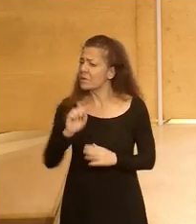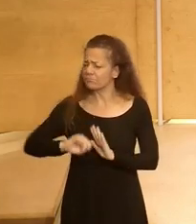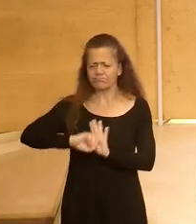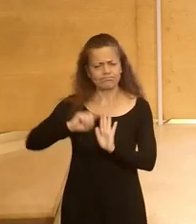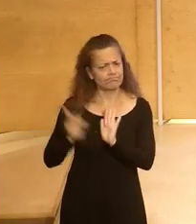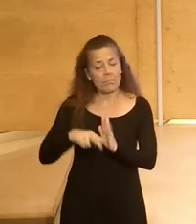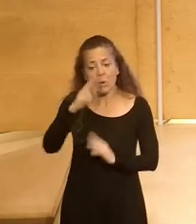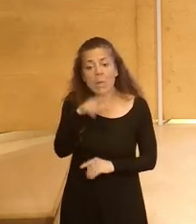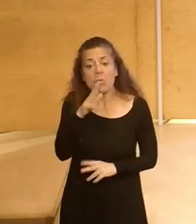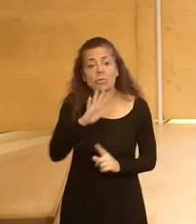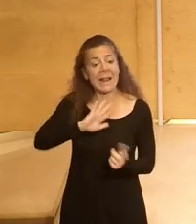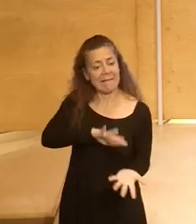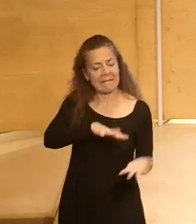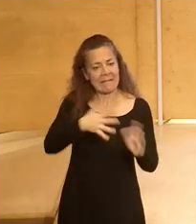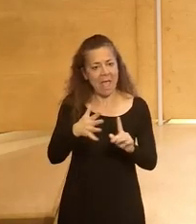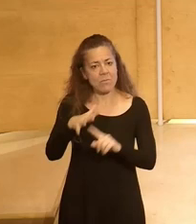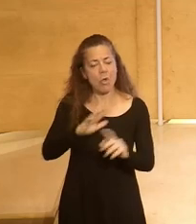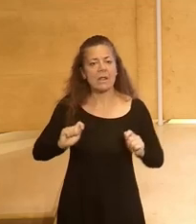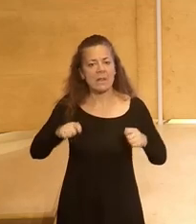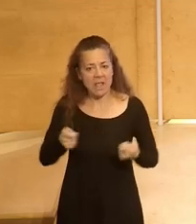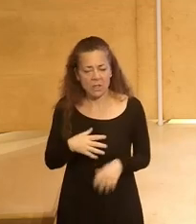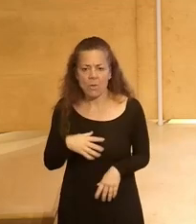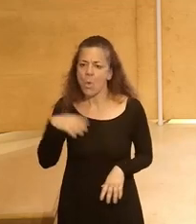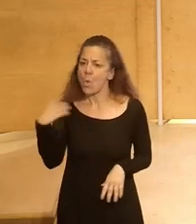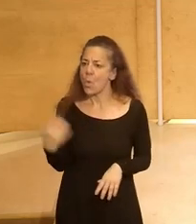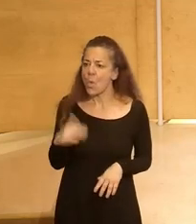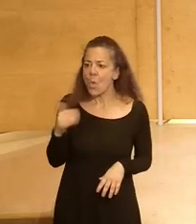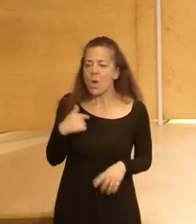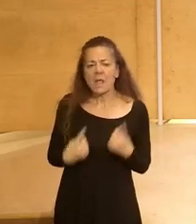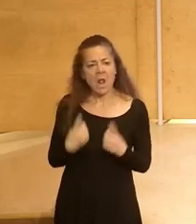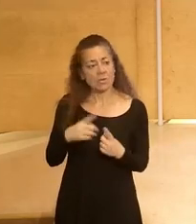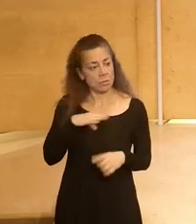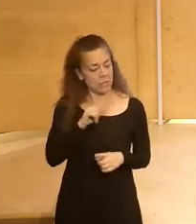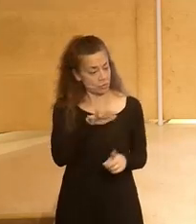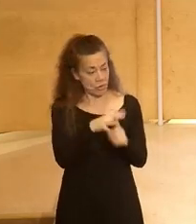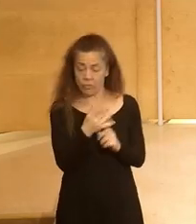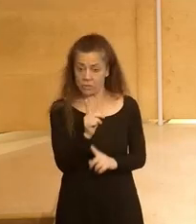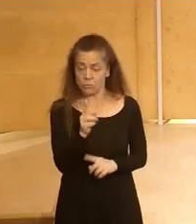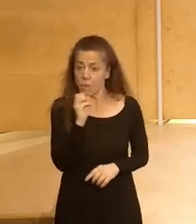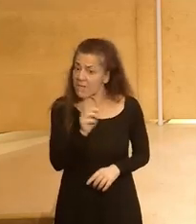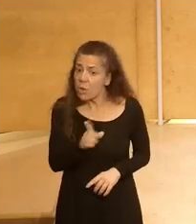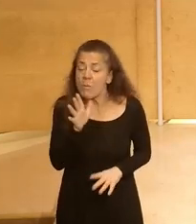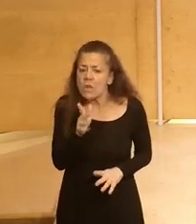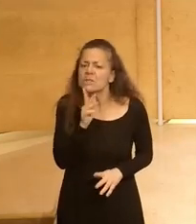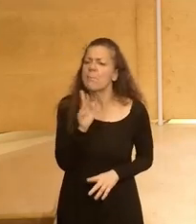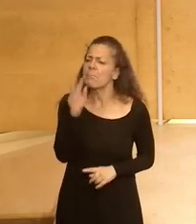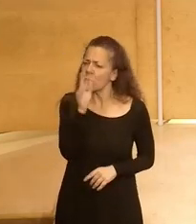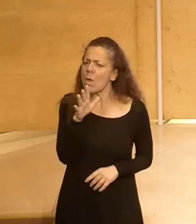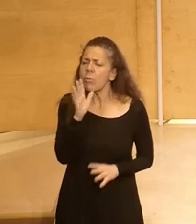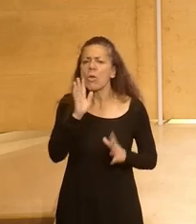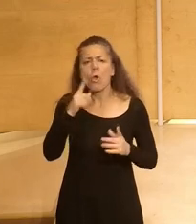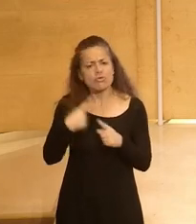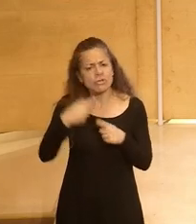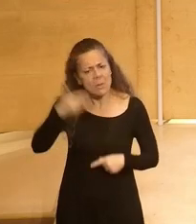preocupados por el cambio climático que esto es algo que dices igual pobre chaval sus condiciones no son muy buenas pero está preocupado por grandes debates de la